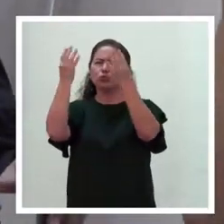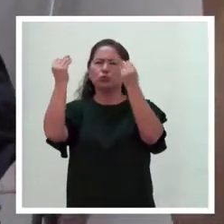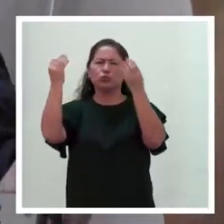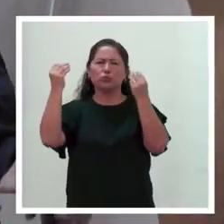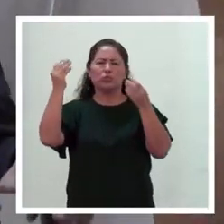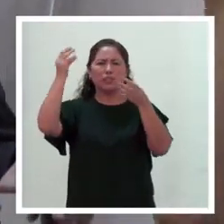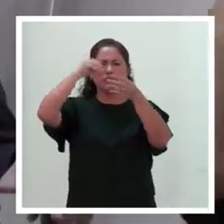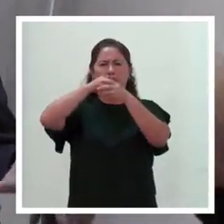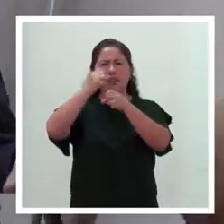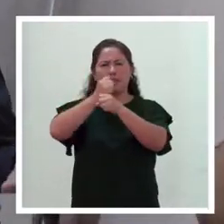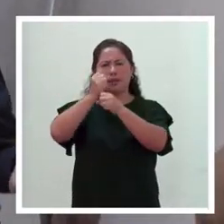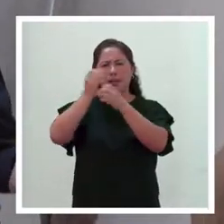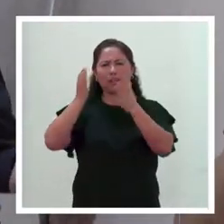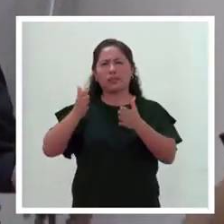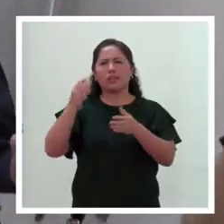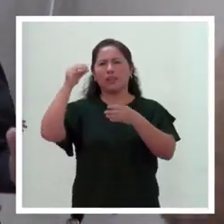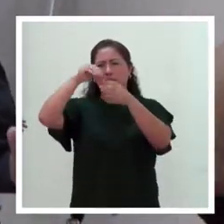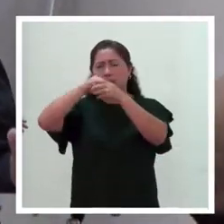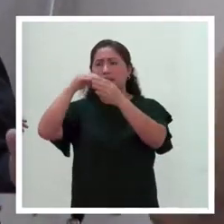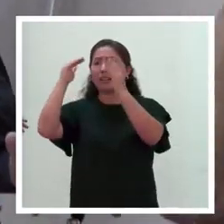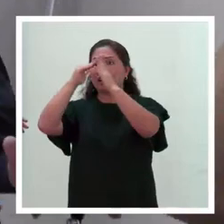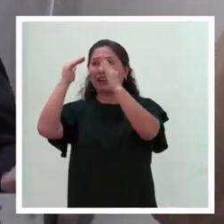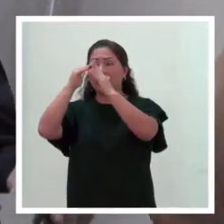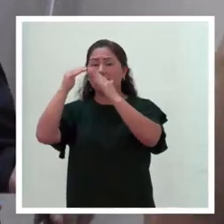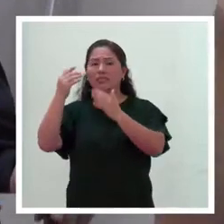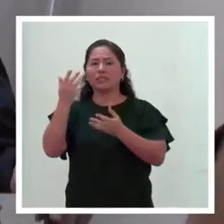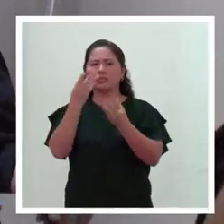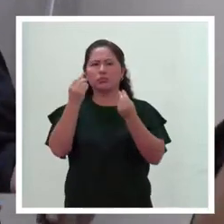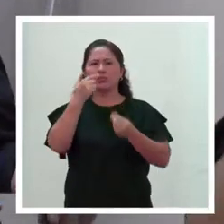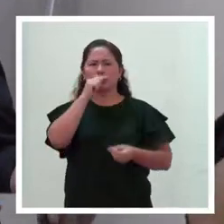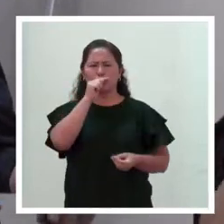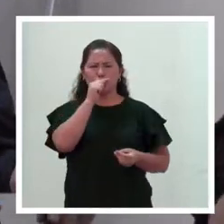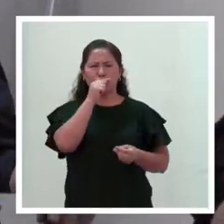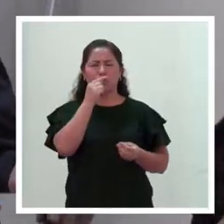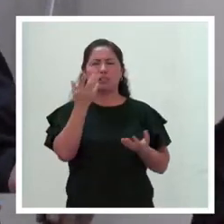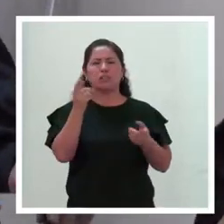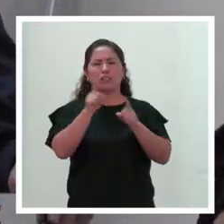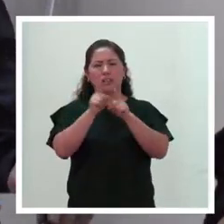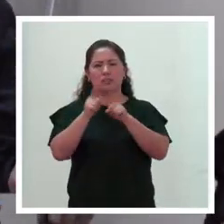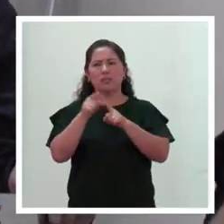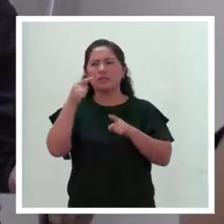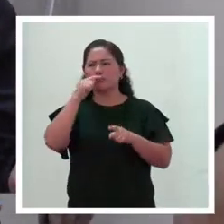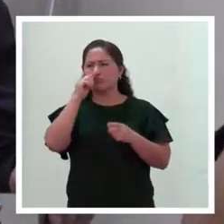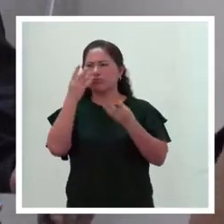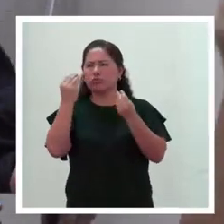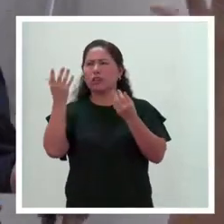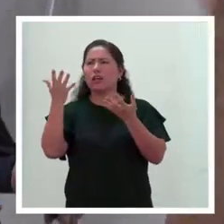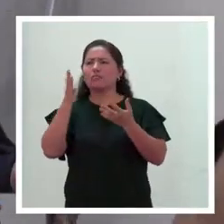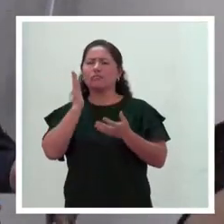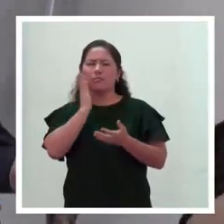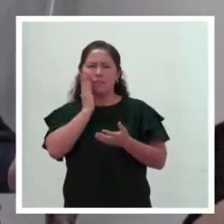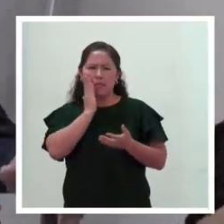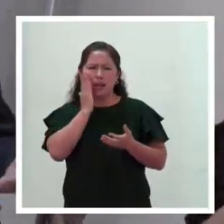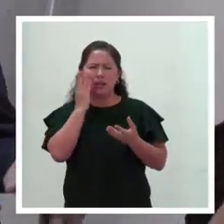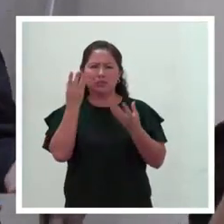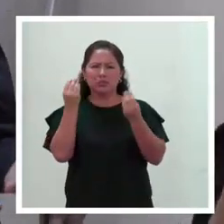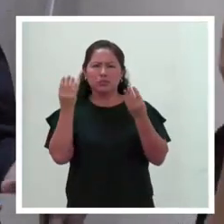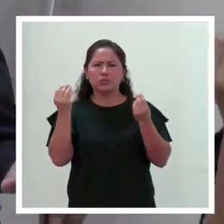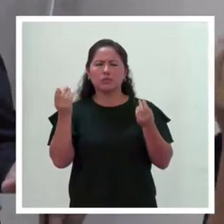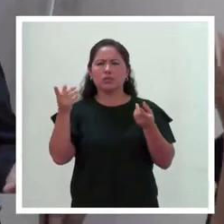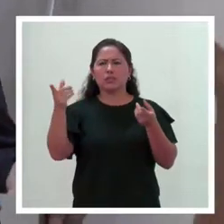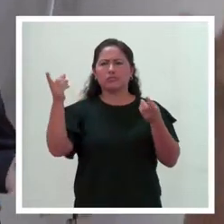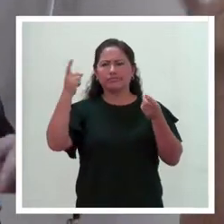del hogar son damas y de ese grupo de damas hay madres. Y la idea de este convenio era no solamente